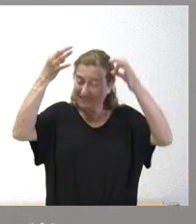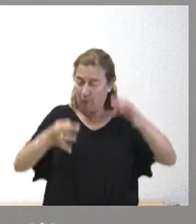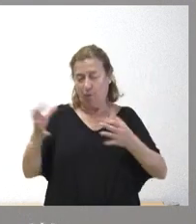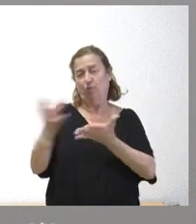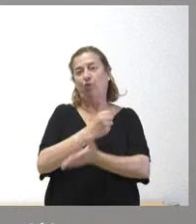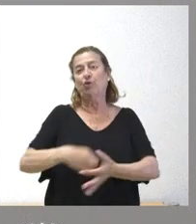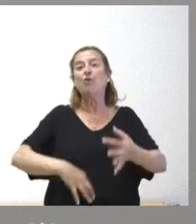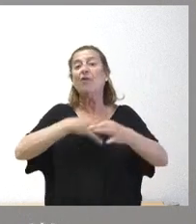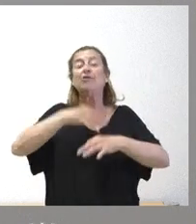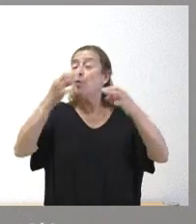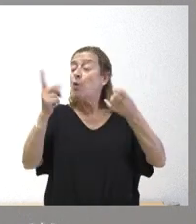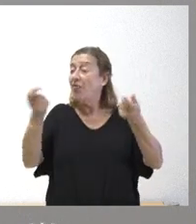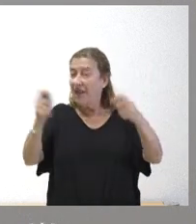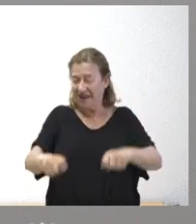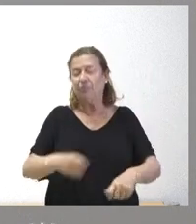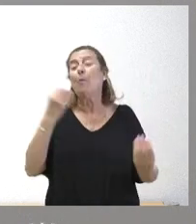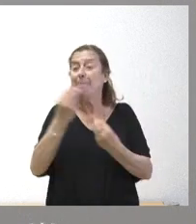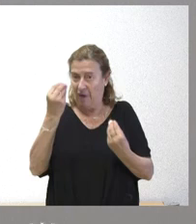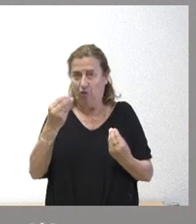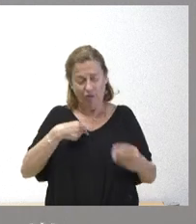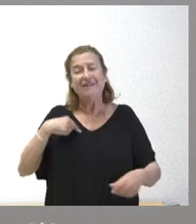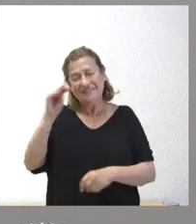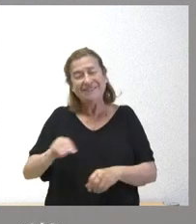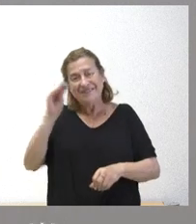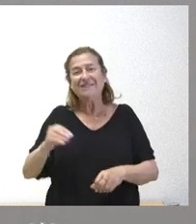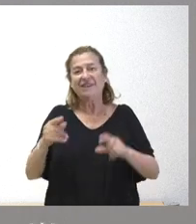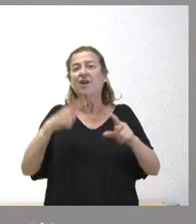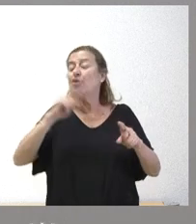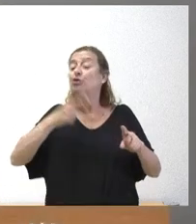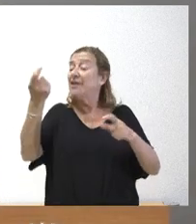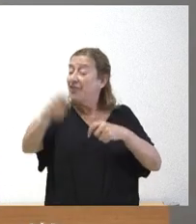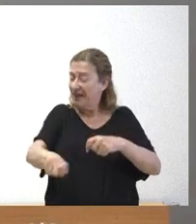ciudadanos que no las va a cerrar, mucho mejor. Seguimos insistiendo en que no se cierren las del Gobierno.